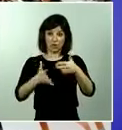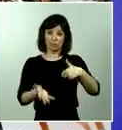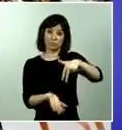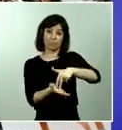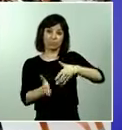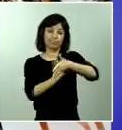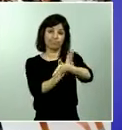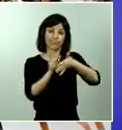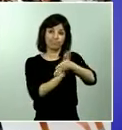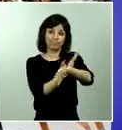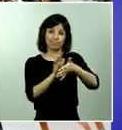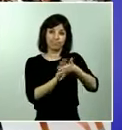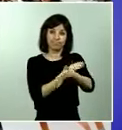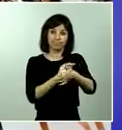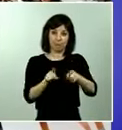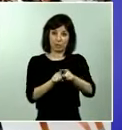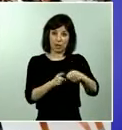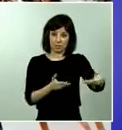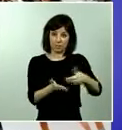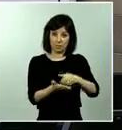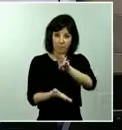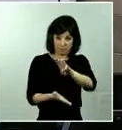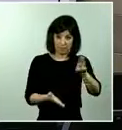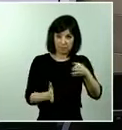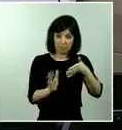solicita el Partido Popular? Muchas gracias